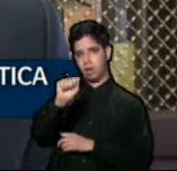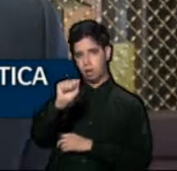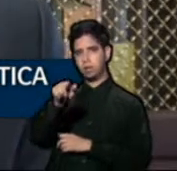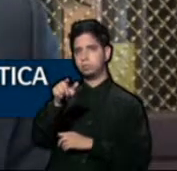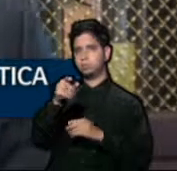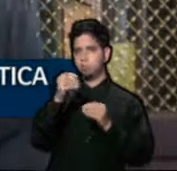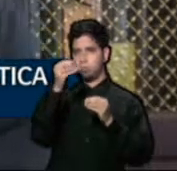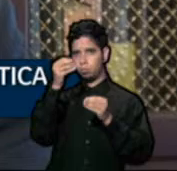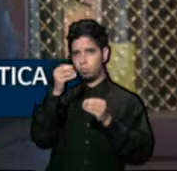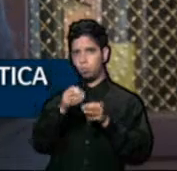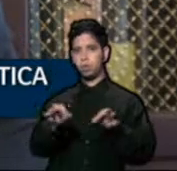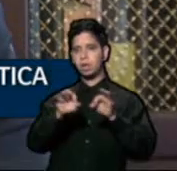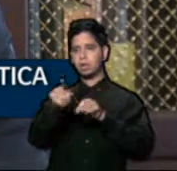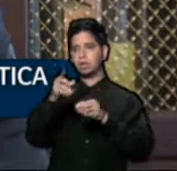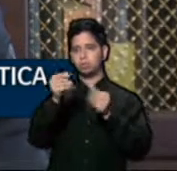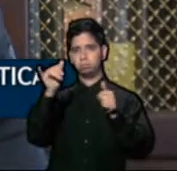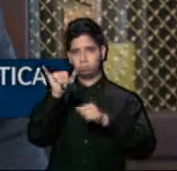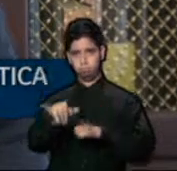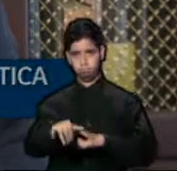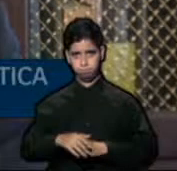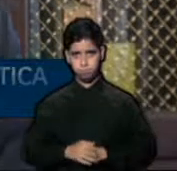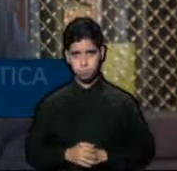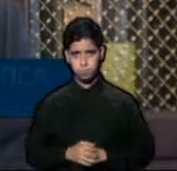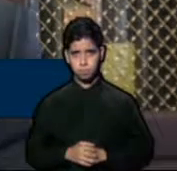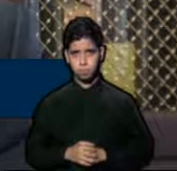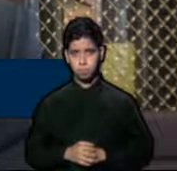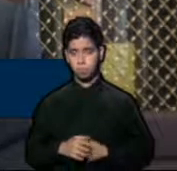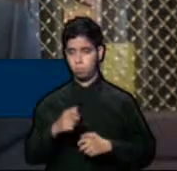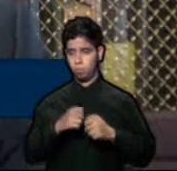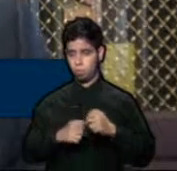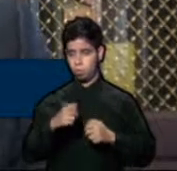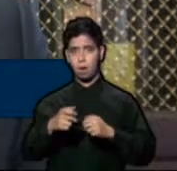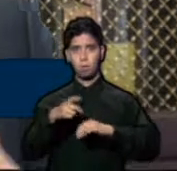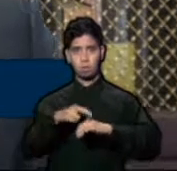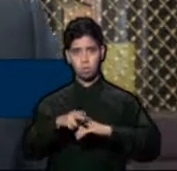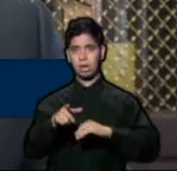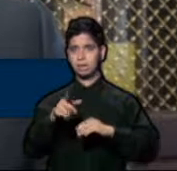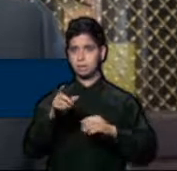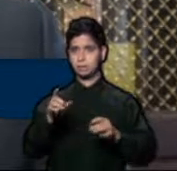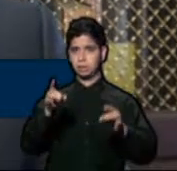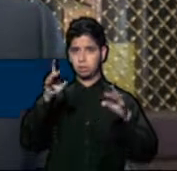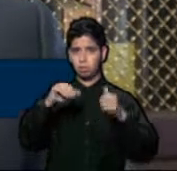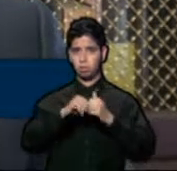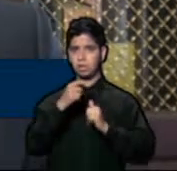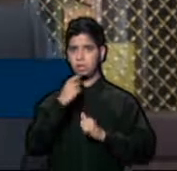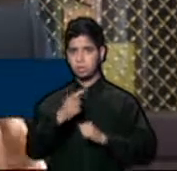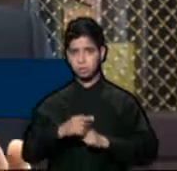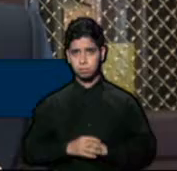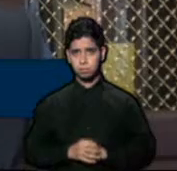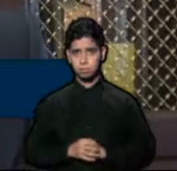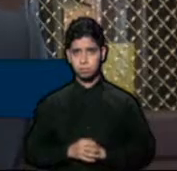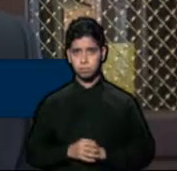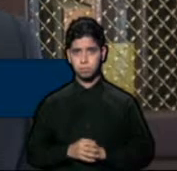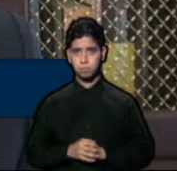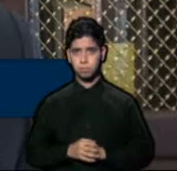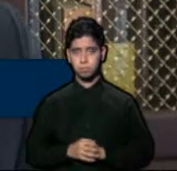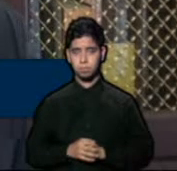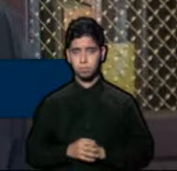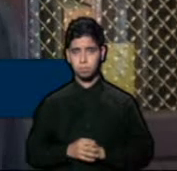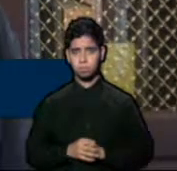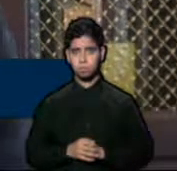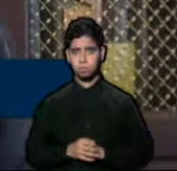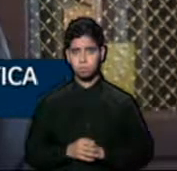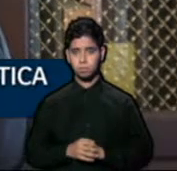Act. El issue de que si la crisis en Puerto Rico es o no tan severa como se quiere proyectar, se basa precisamente en